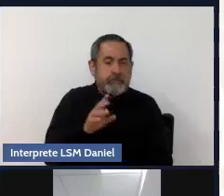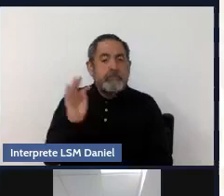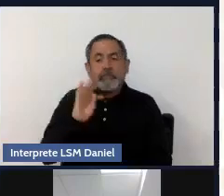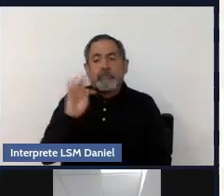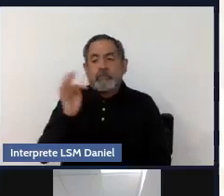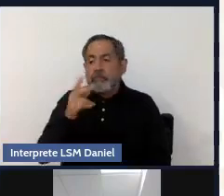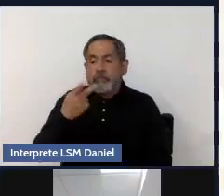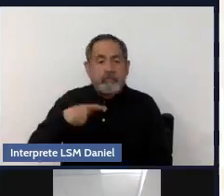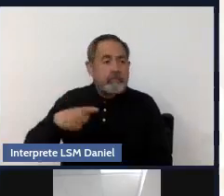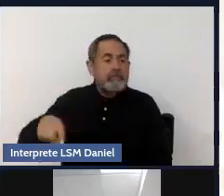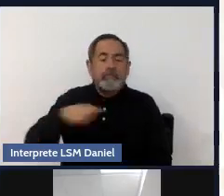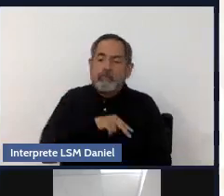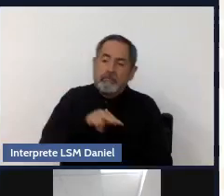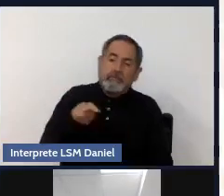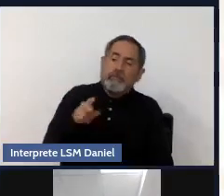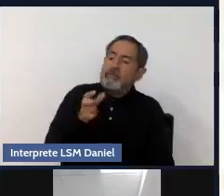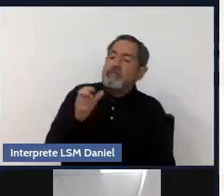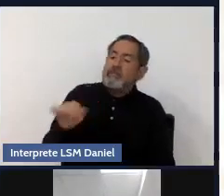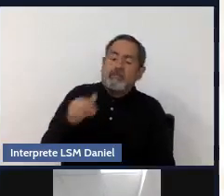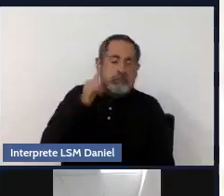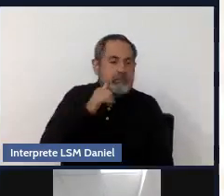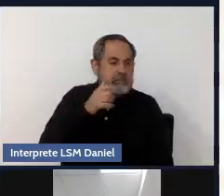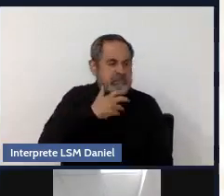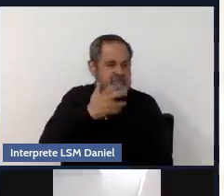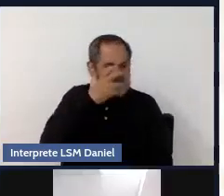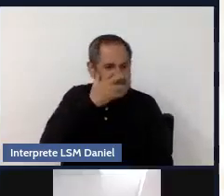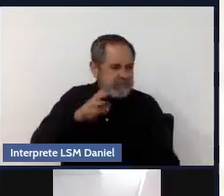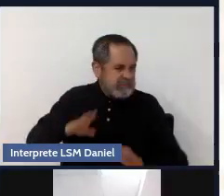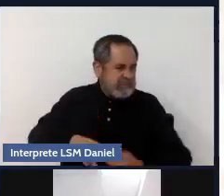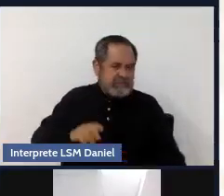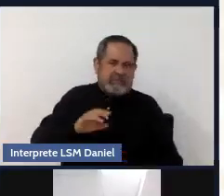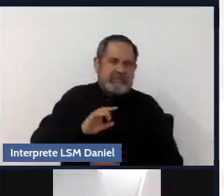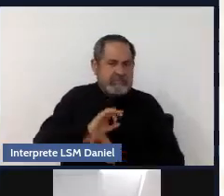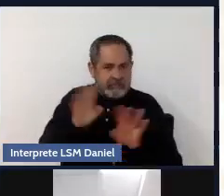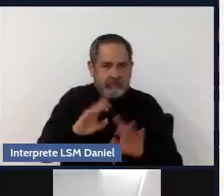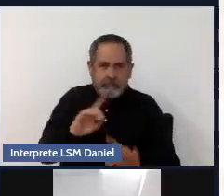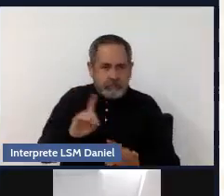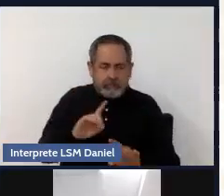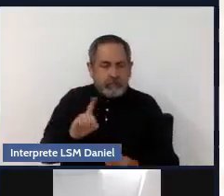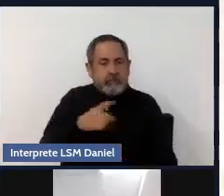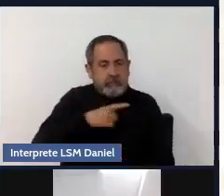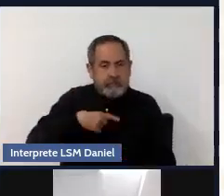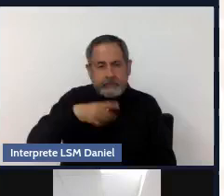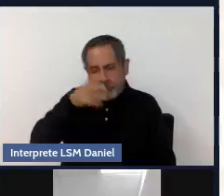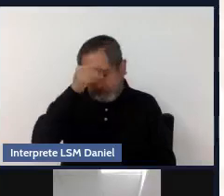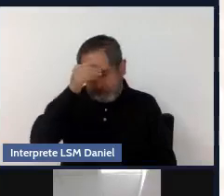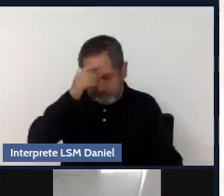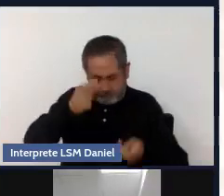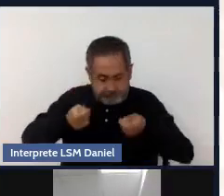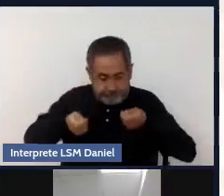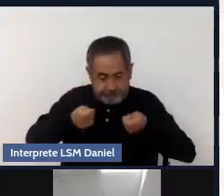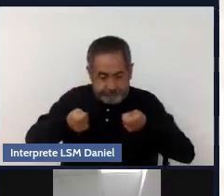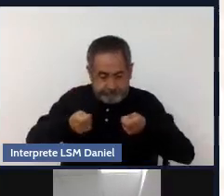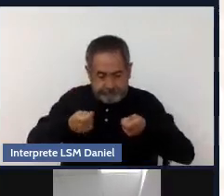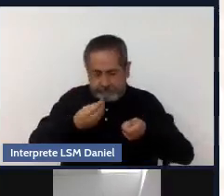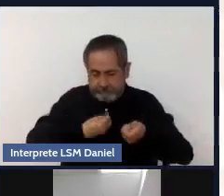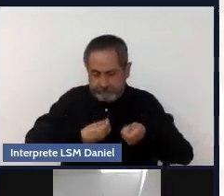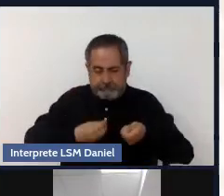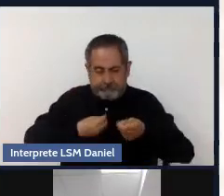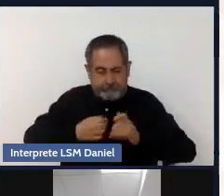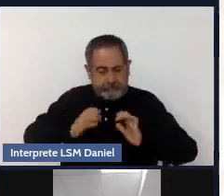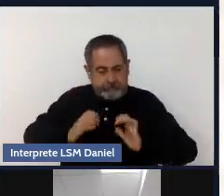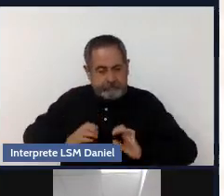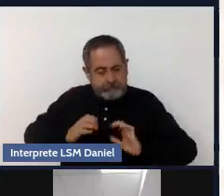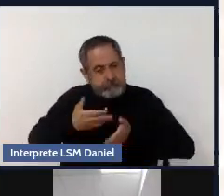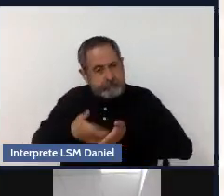piensen que ese es su carácter, pero no es así. Entonces, algo que pasa cotidianamente se